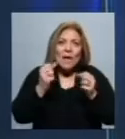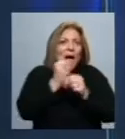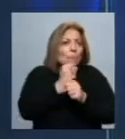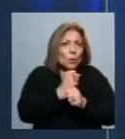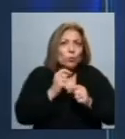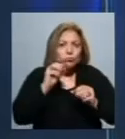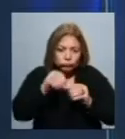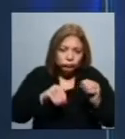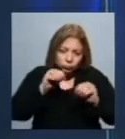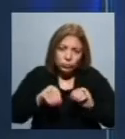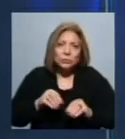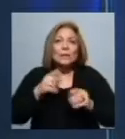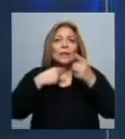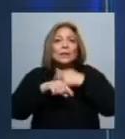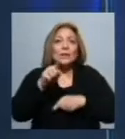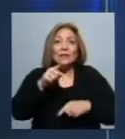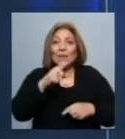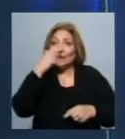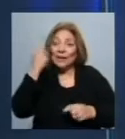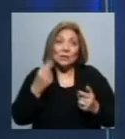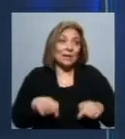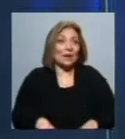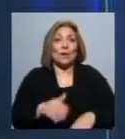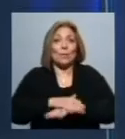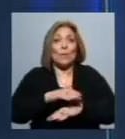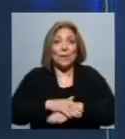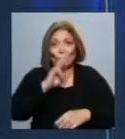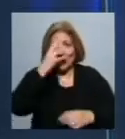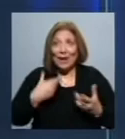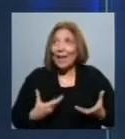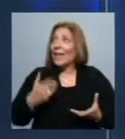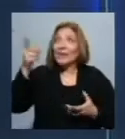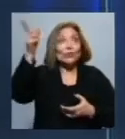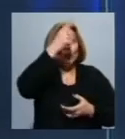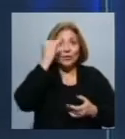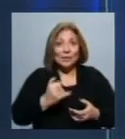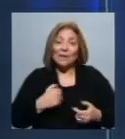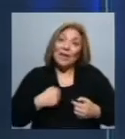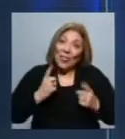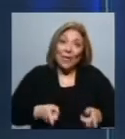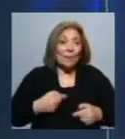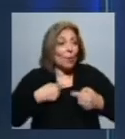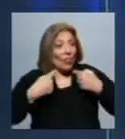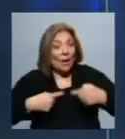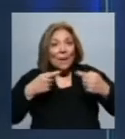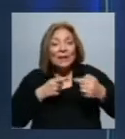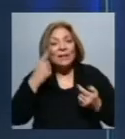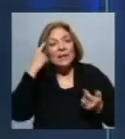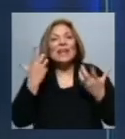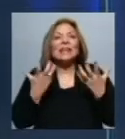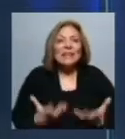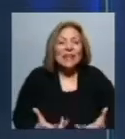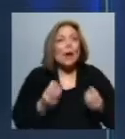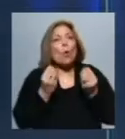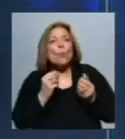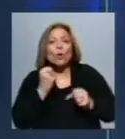interna respecto a la internacional, era el momento, yo creo, que los uruguayos nos diéramos un debate sobre, bueno, qué sistema de medios queremos,